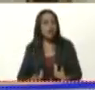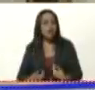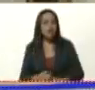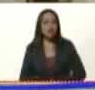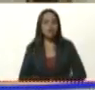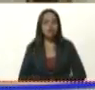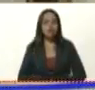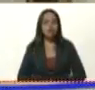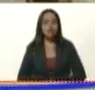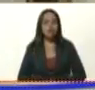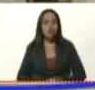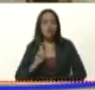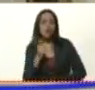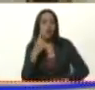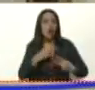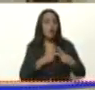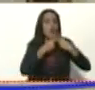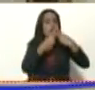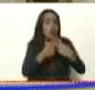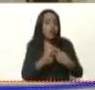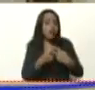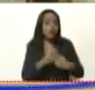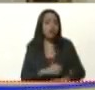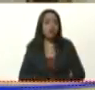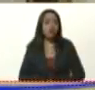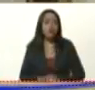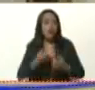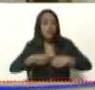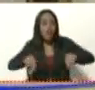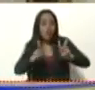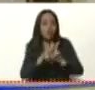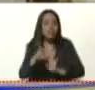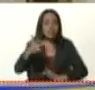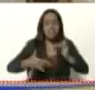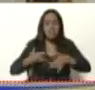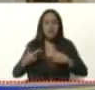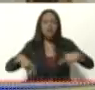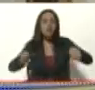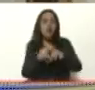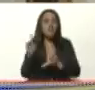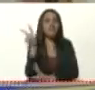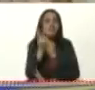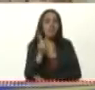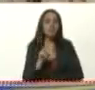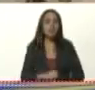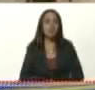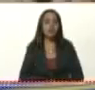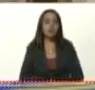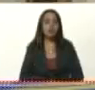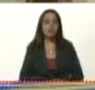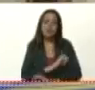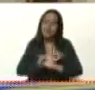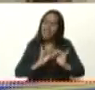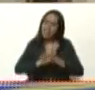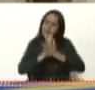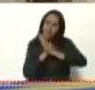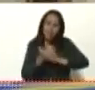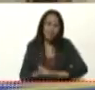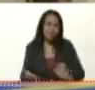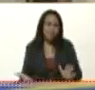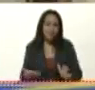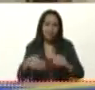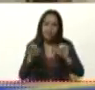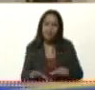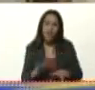Un solo valor, un solo sentimiento, Venezuela. Ya basta. Ya